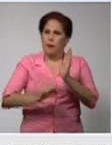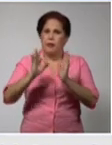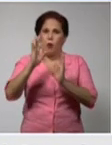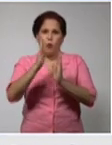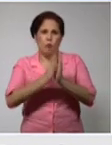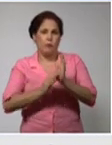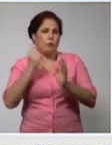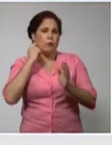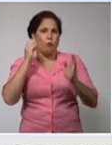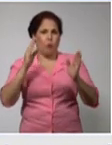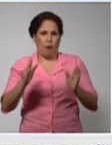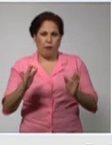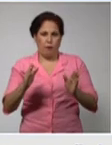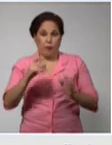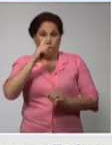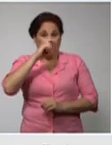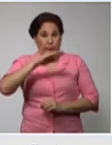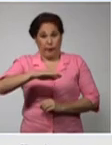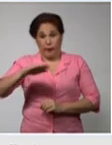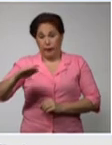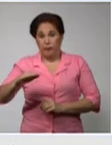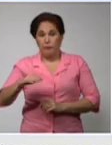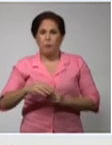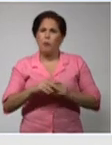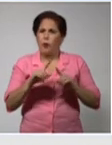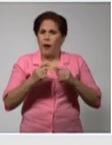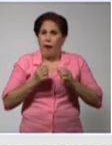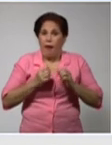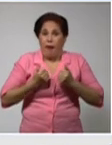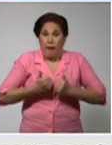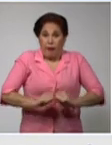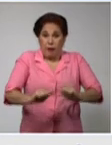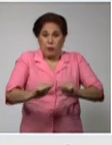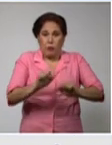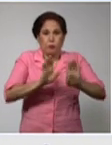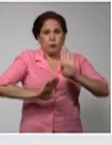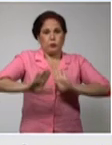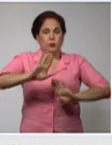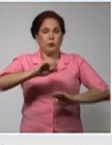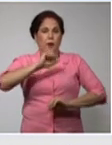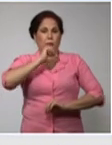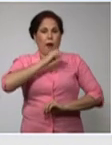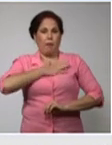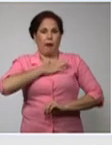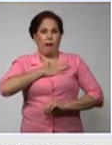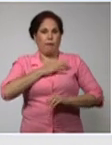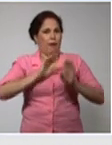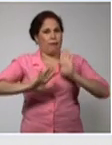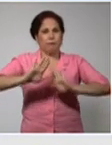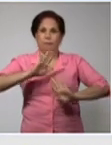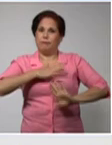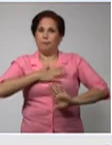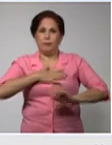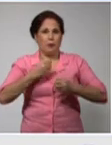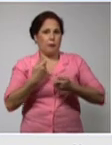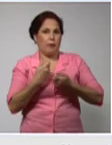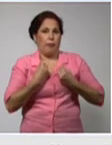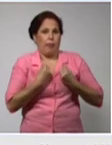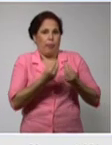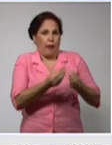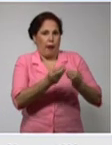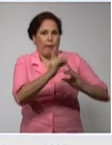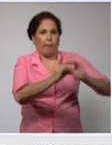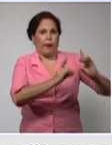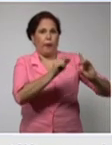año porque cuando nace nace con los anticuerpos de la madre que está inmunizada y que le permite